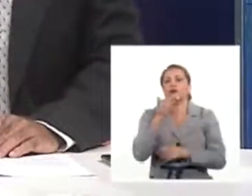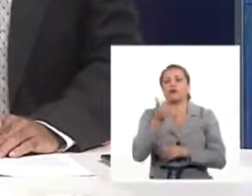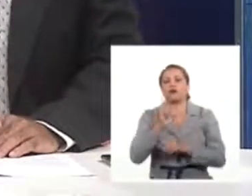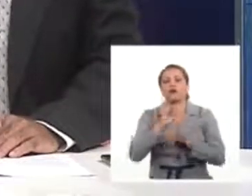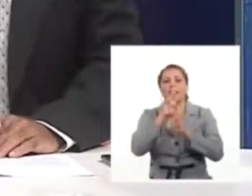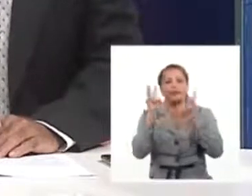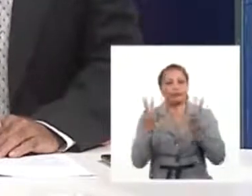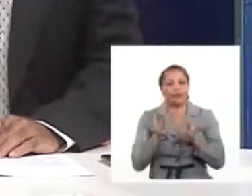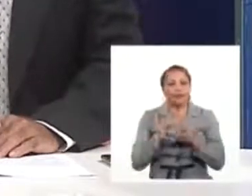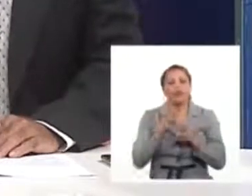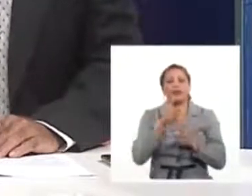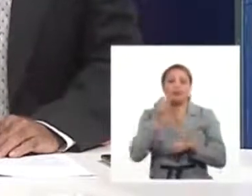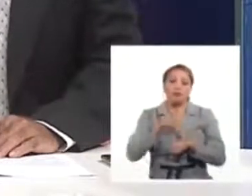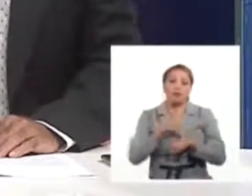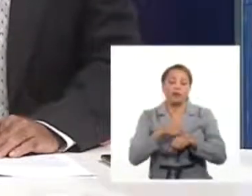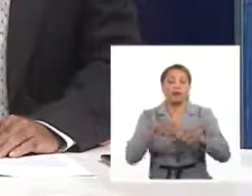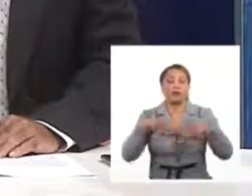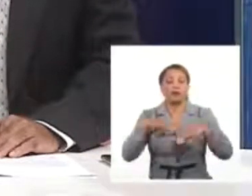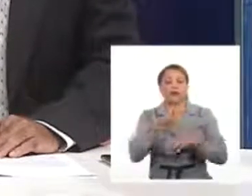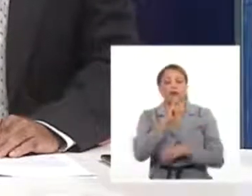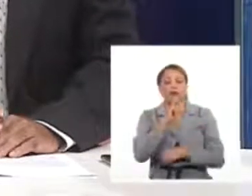ante situaciones de crisis en ese semanario.